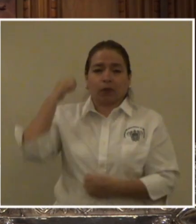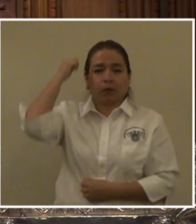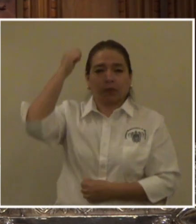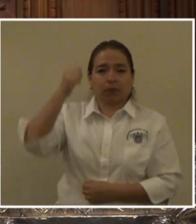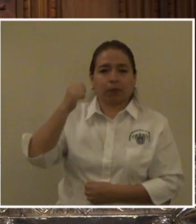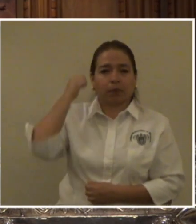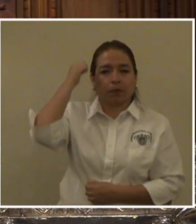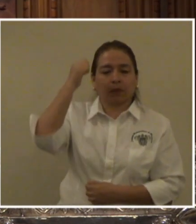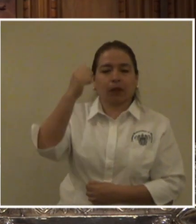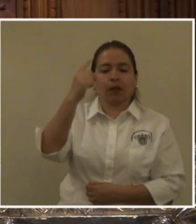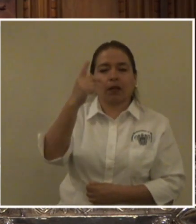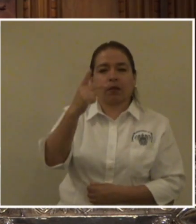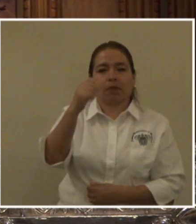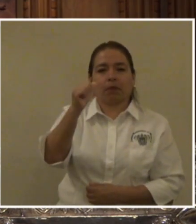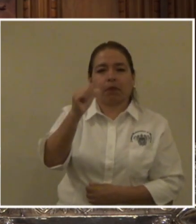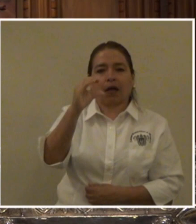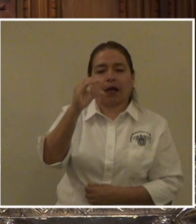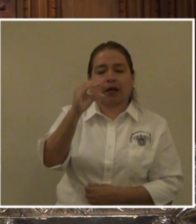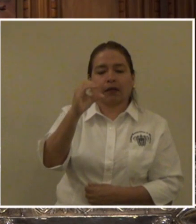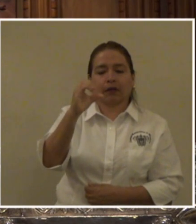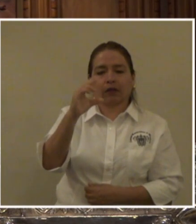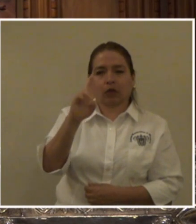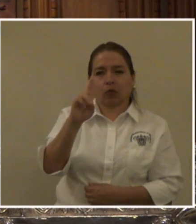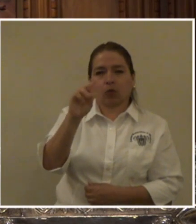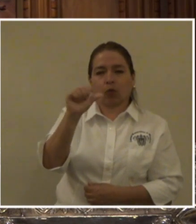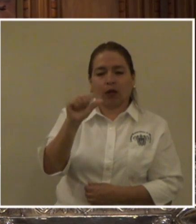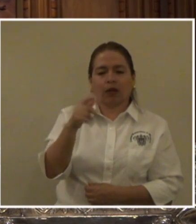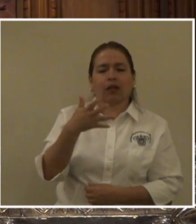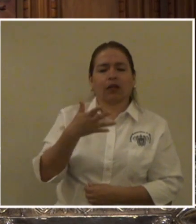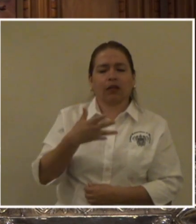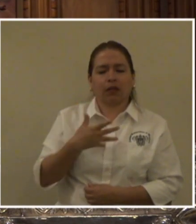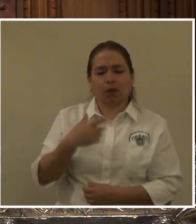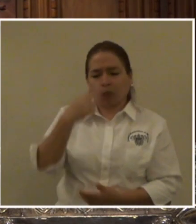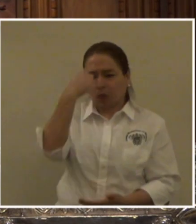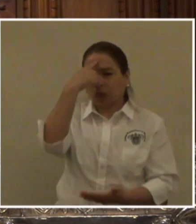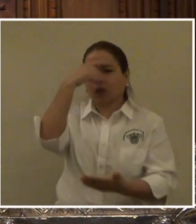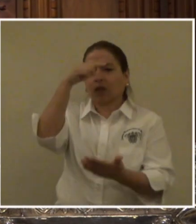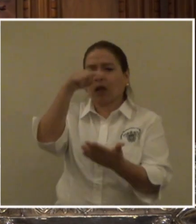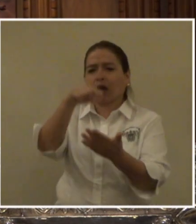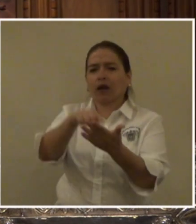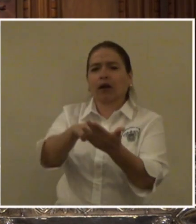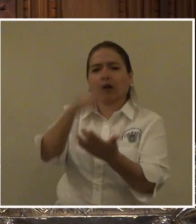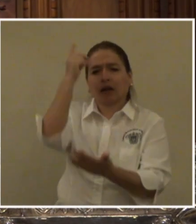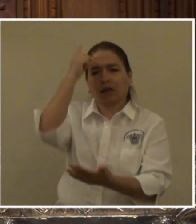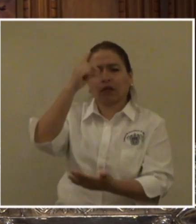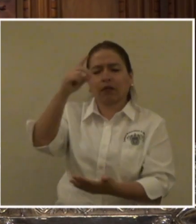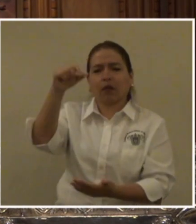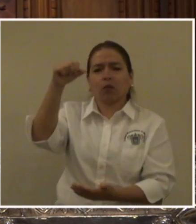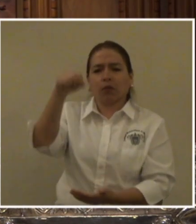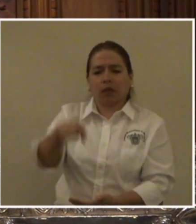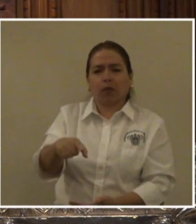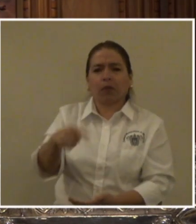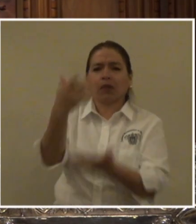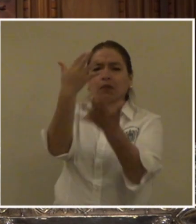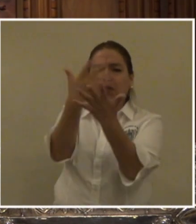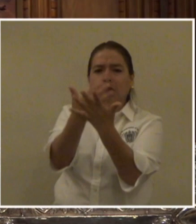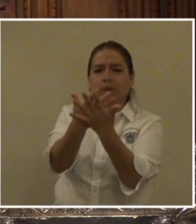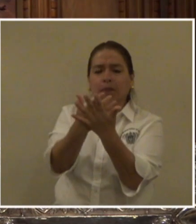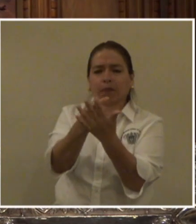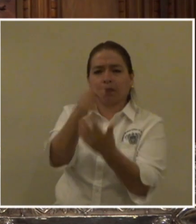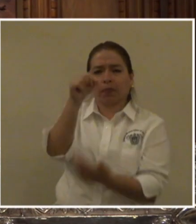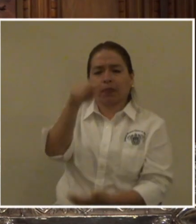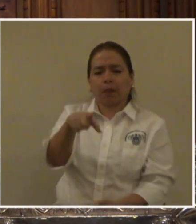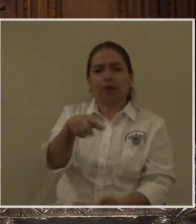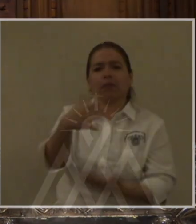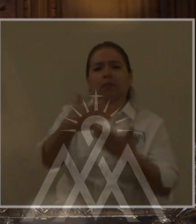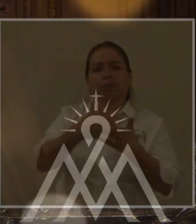Pascua es tiempo de creer, es tiempo de esperar, y es tiempo